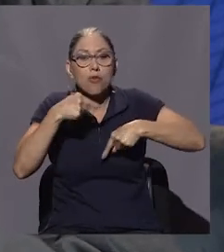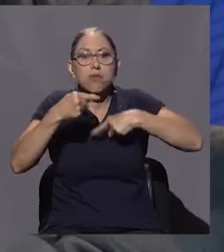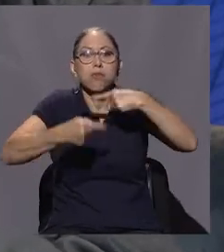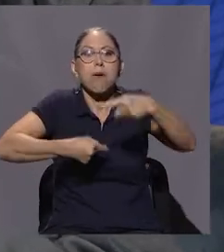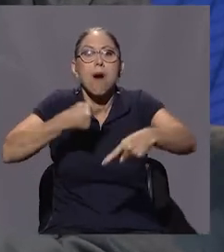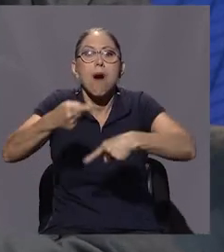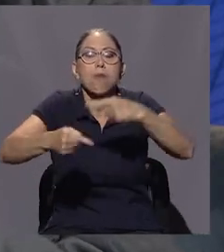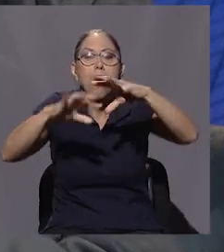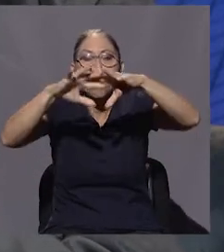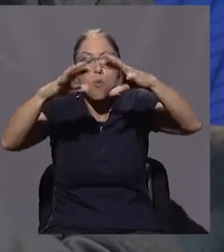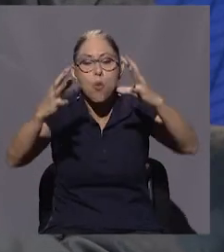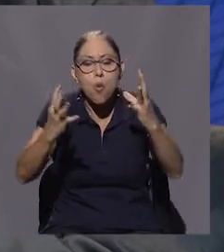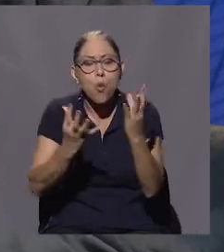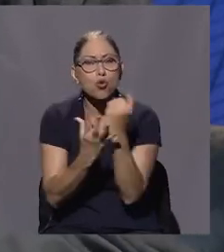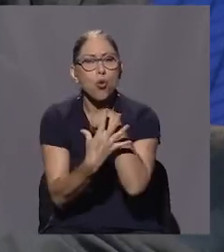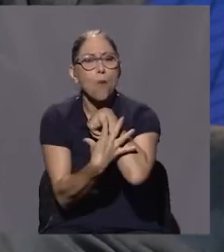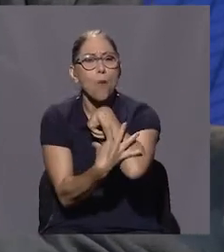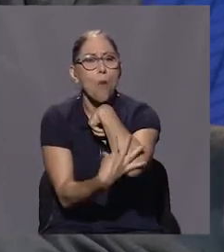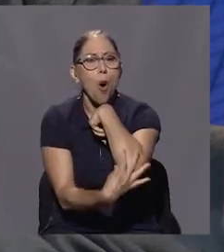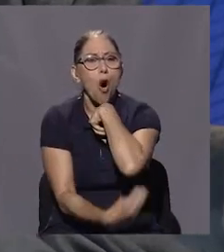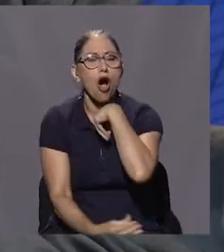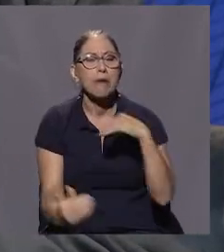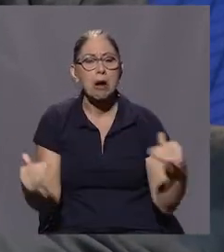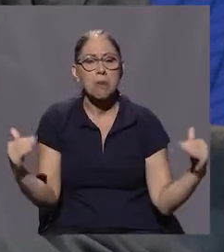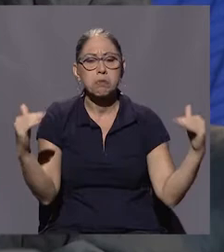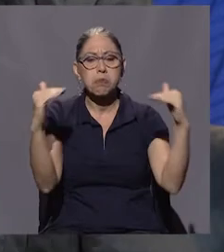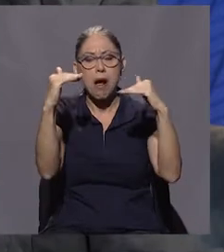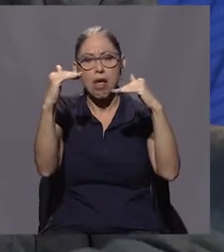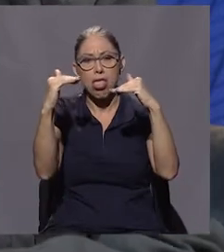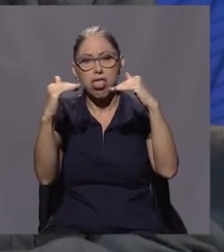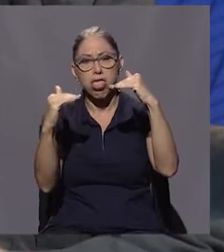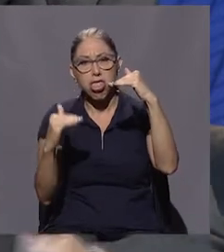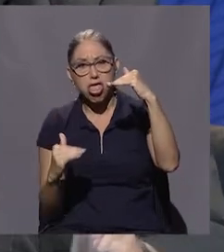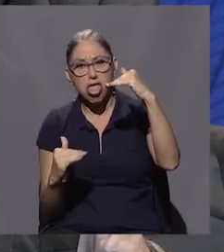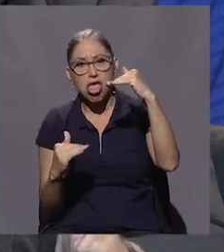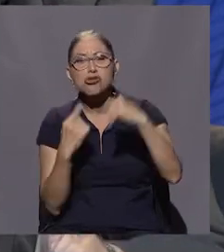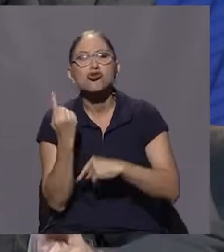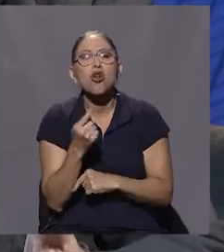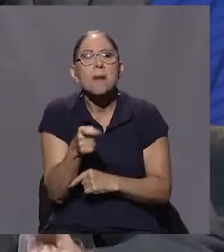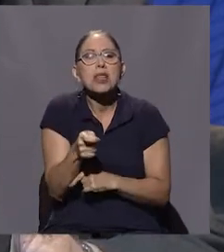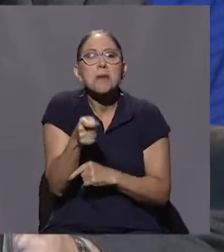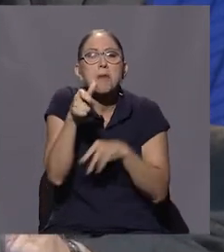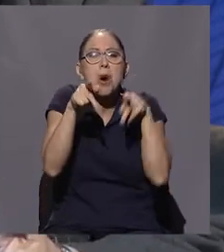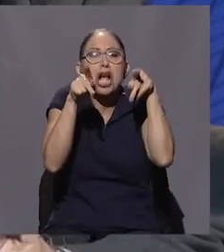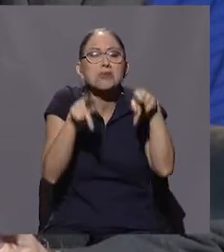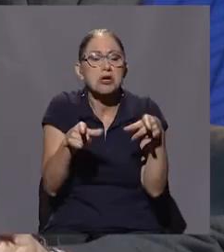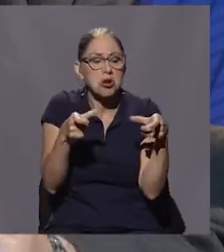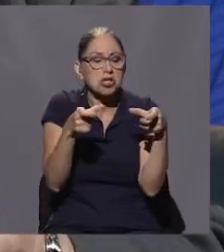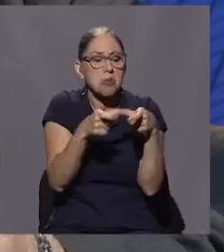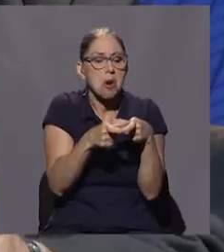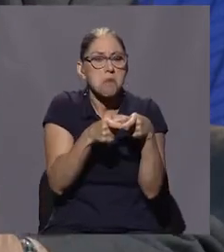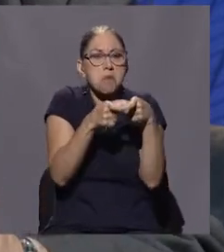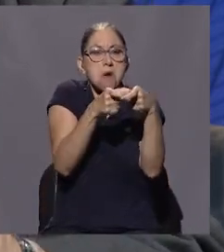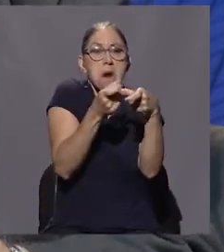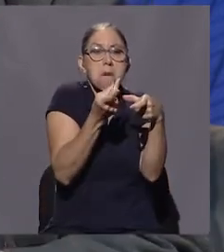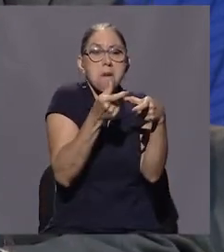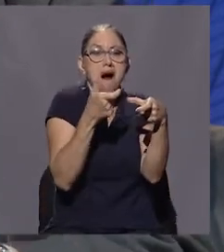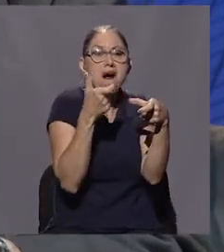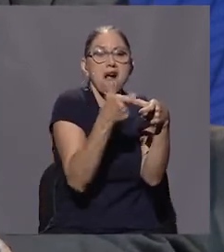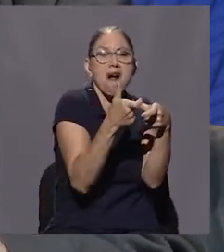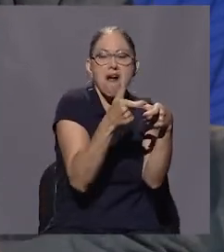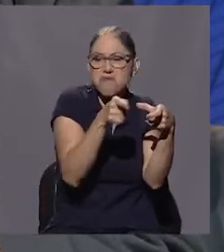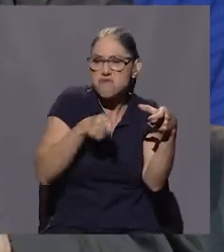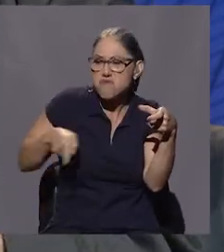a la pobreza, a la inequidad, al enriquecimiento de unos pocos porque en un mundo en donde el 1%